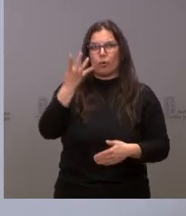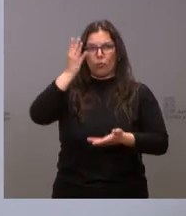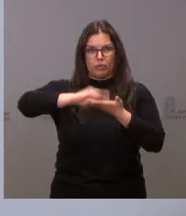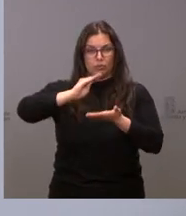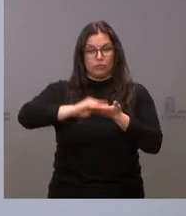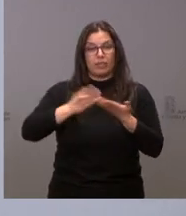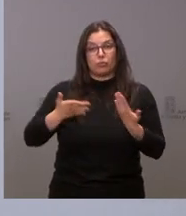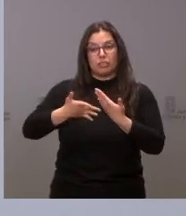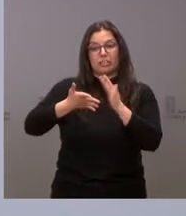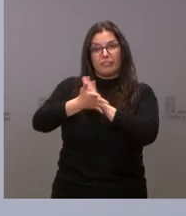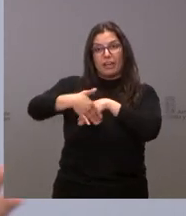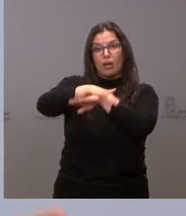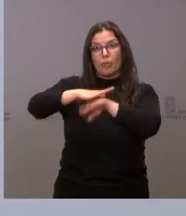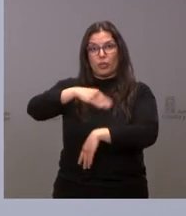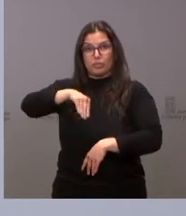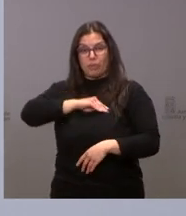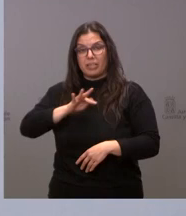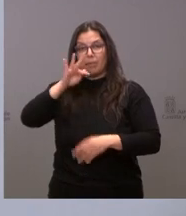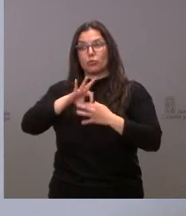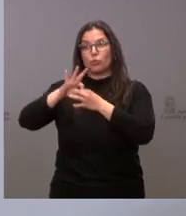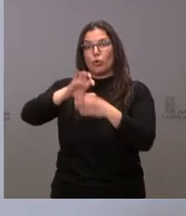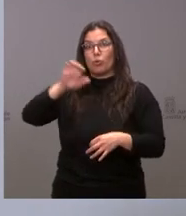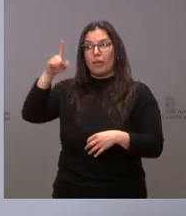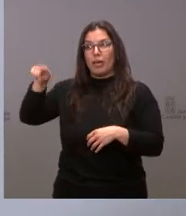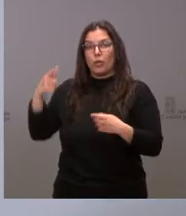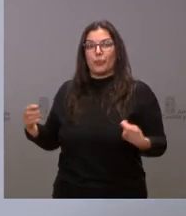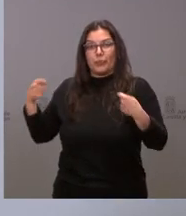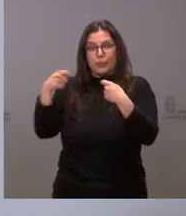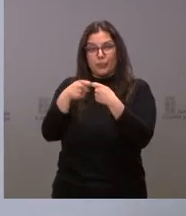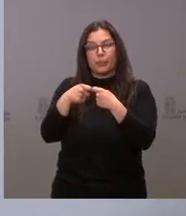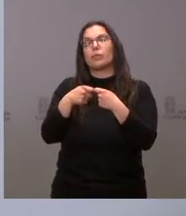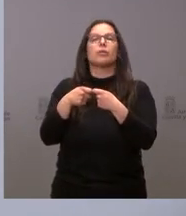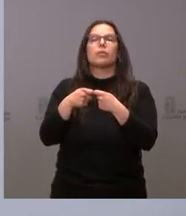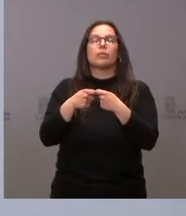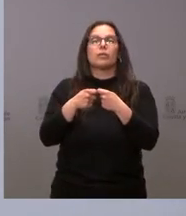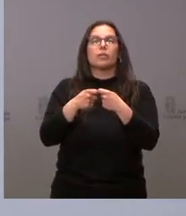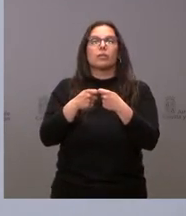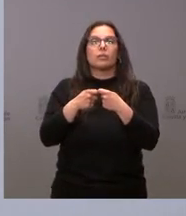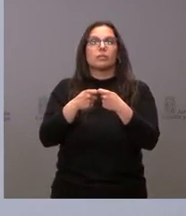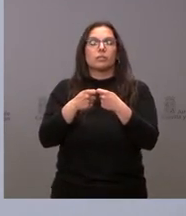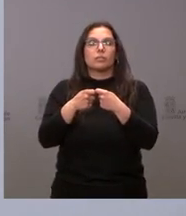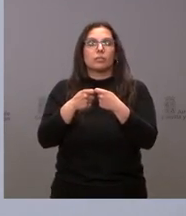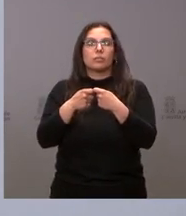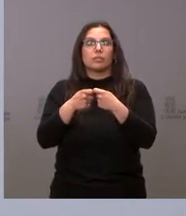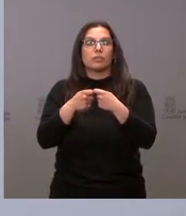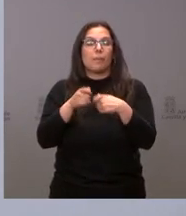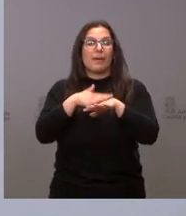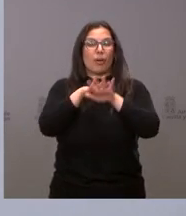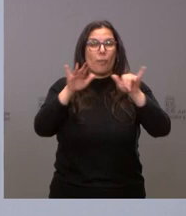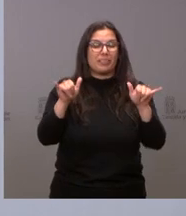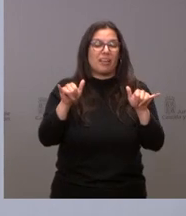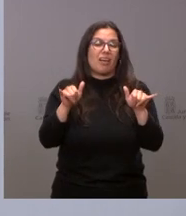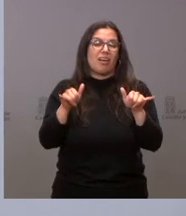y la Unión Europea van a aportar a los agricultores y ganaderos cantidades para paliar